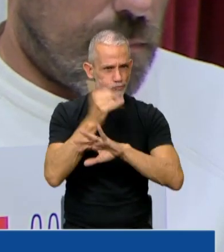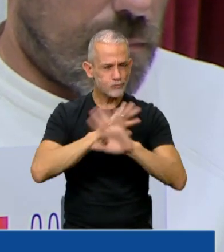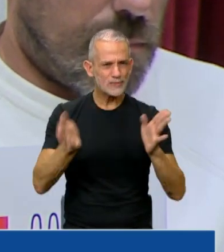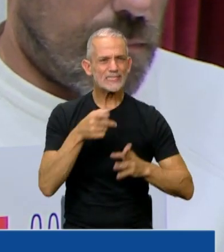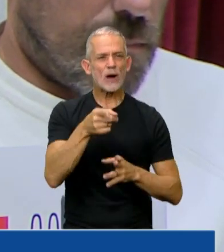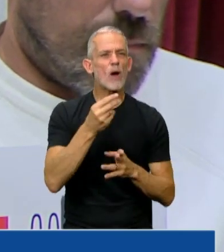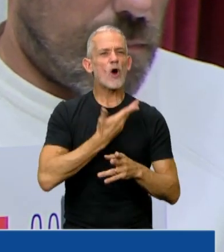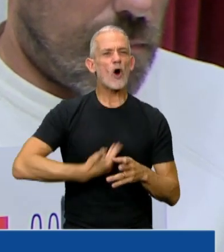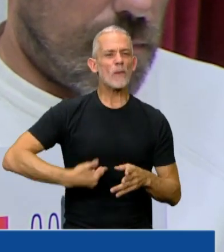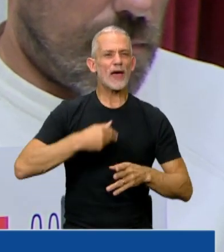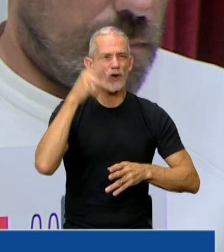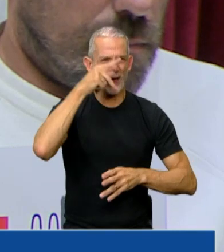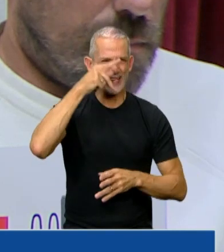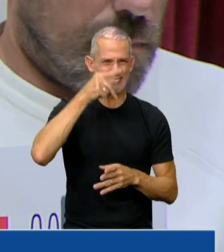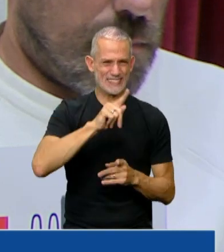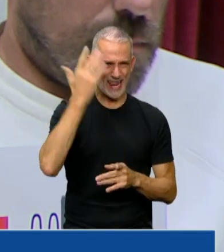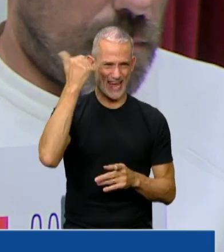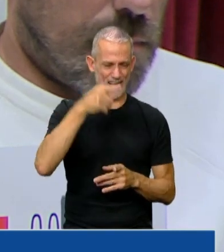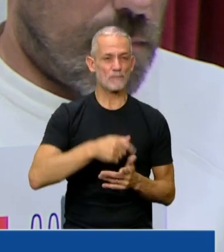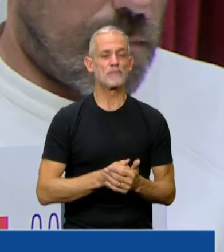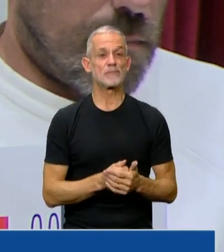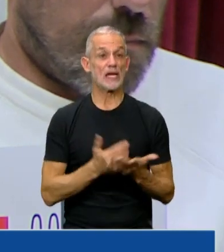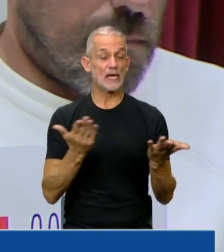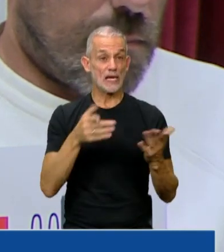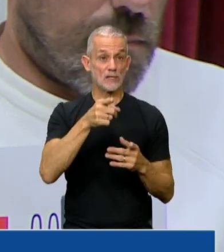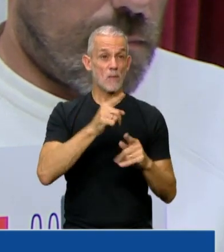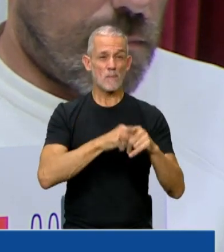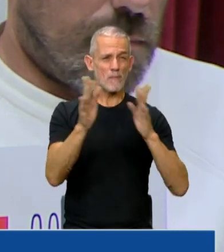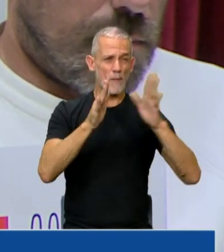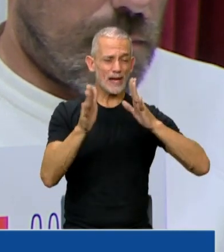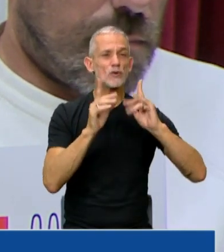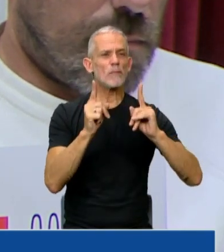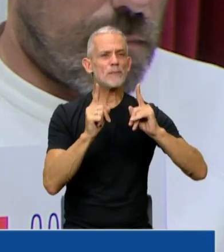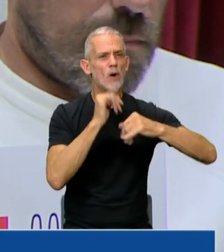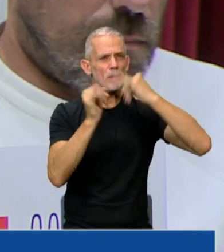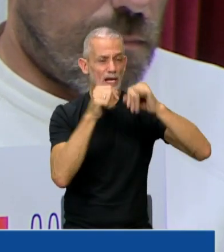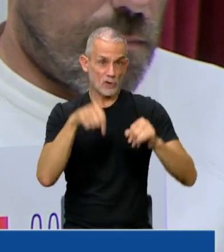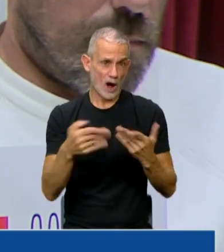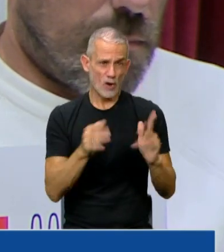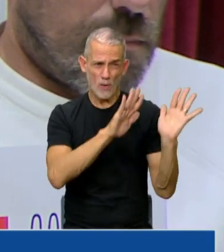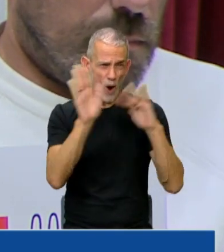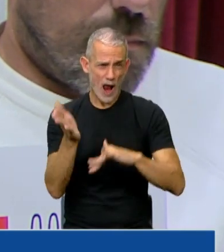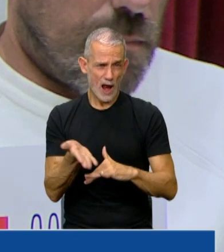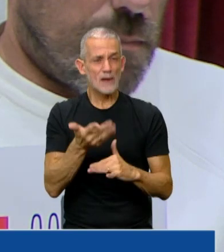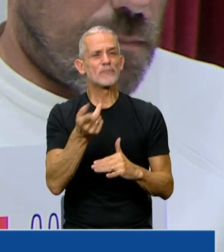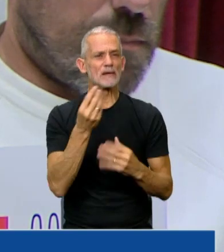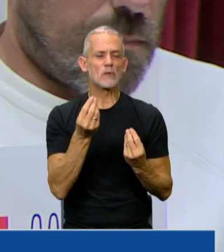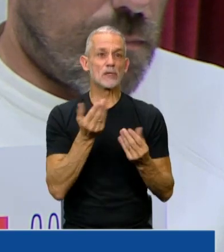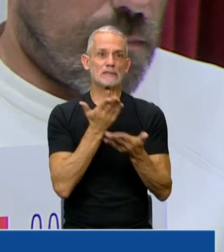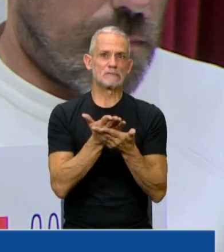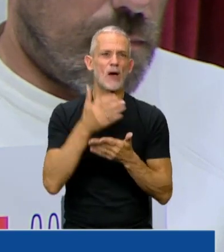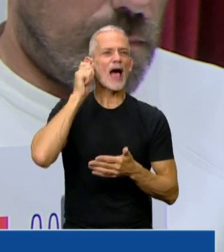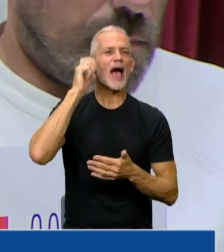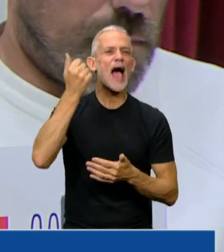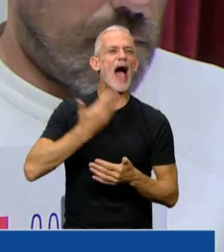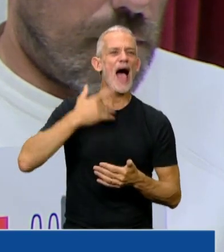bajo el gobierno de Néstor Kirchner. En ese momento el mismo argumento que ahora es una exigencia del